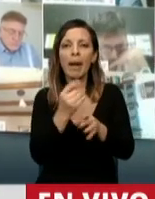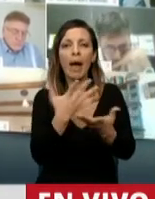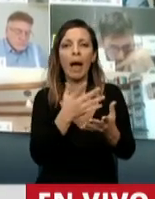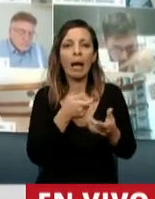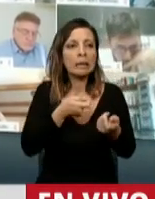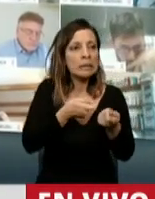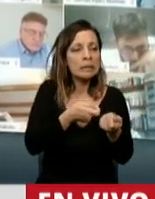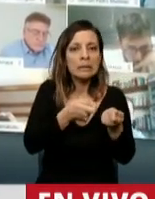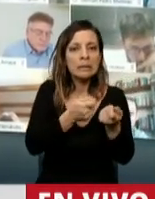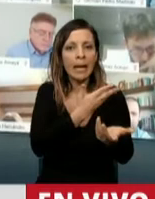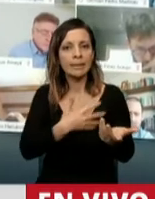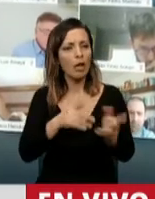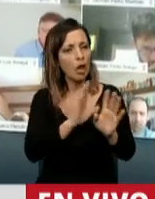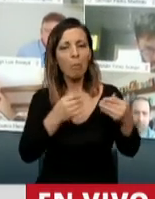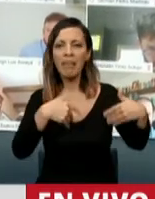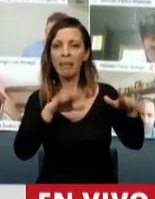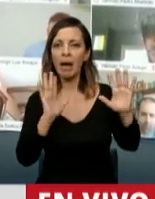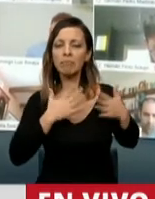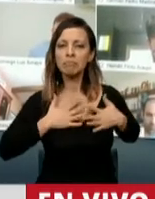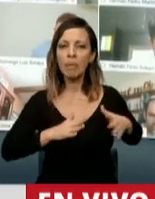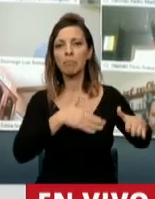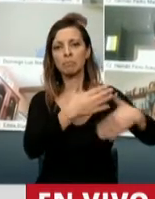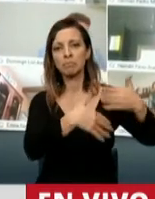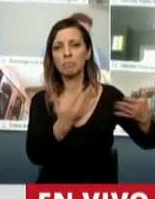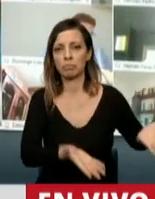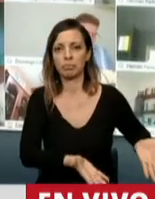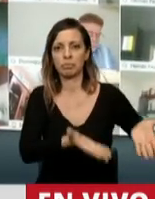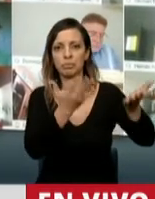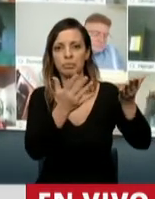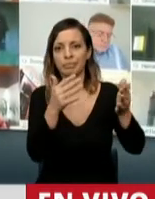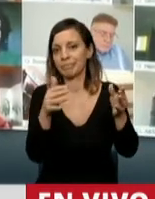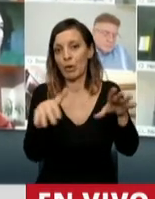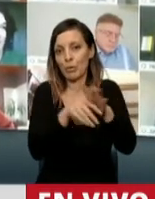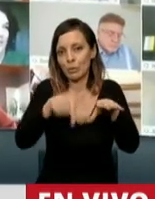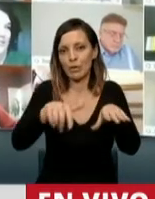y ayudarlos a que salgan adelante ante esta difícil situación.